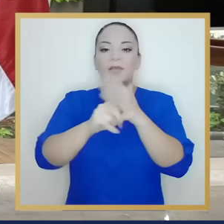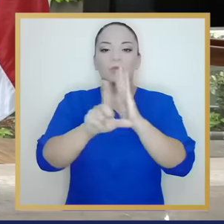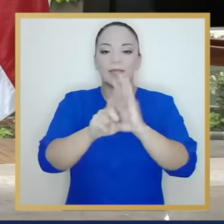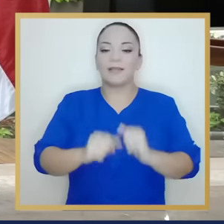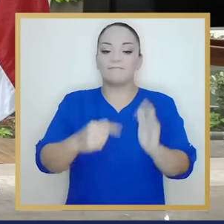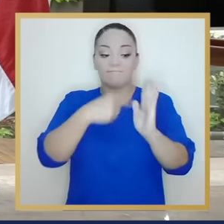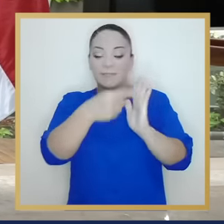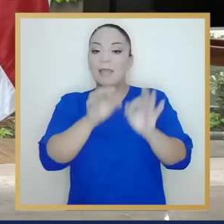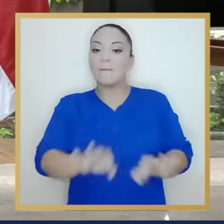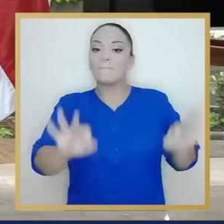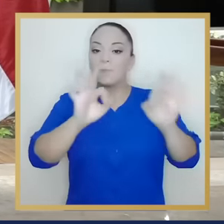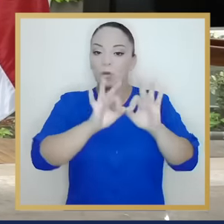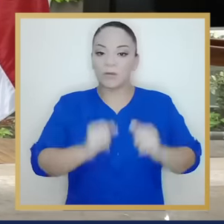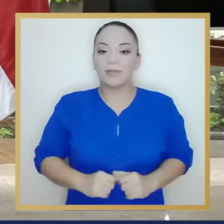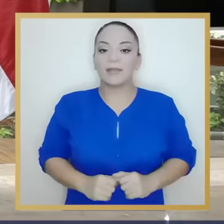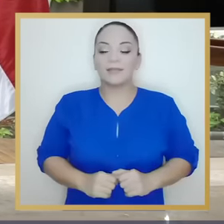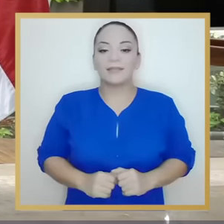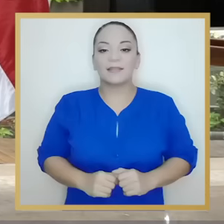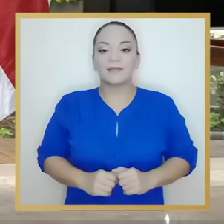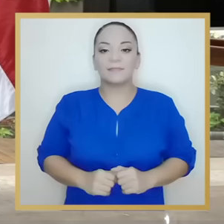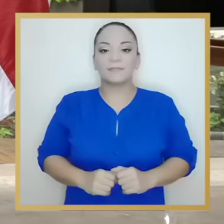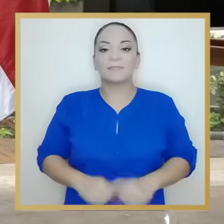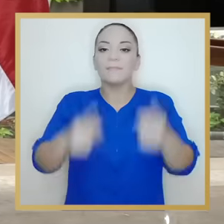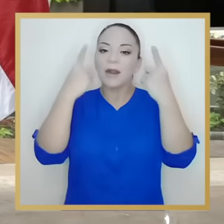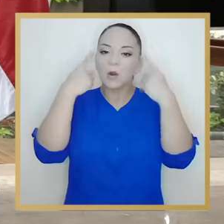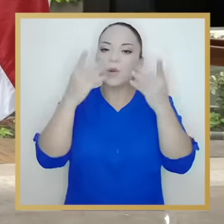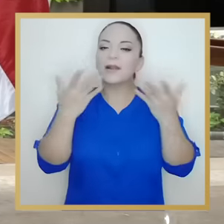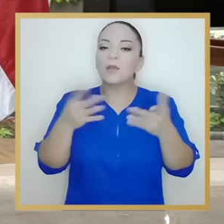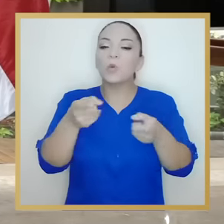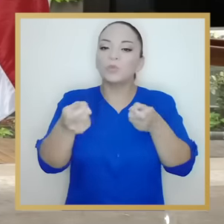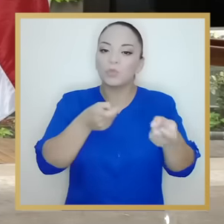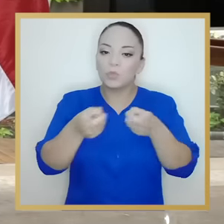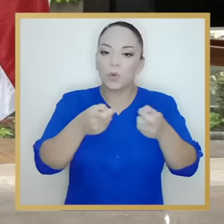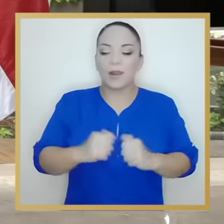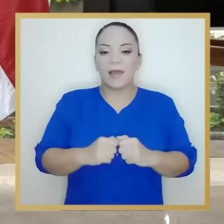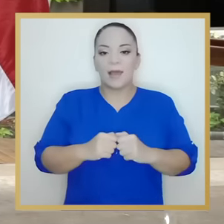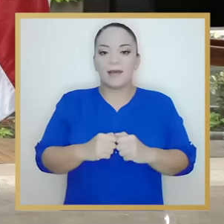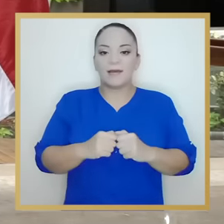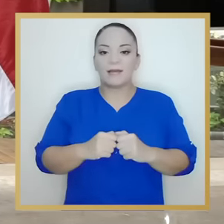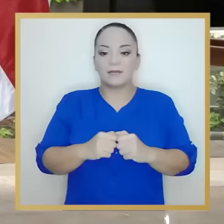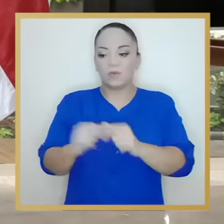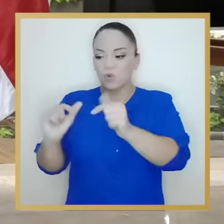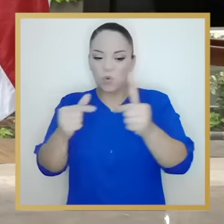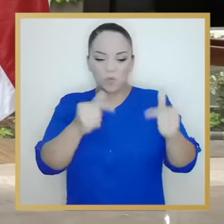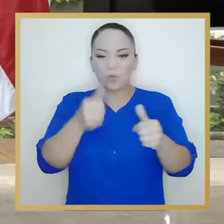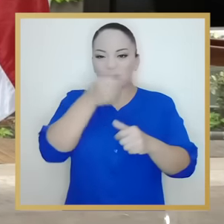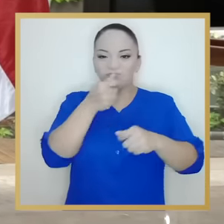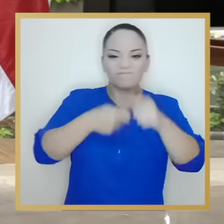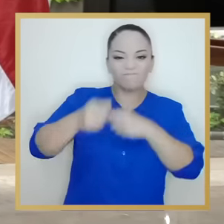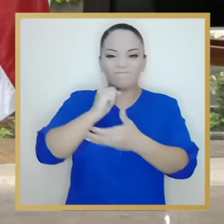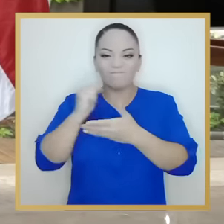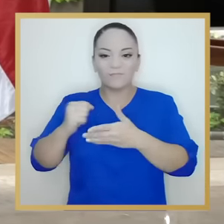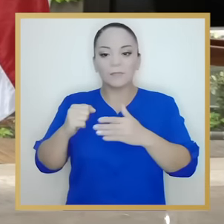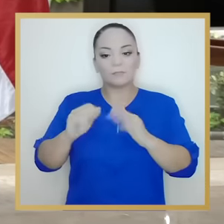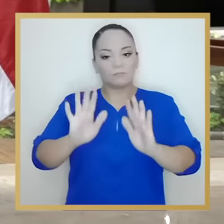cinco proyectos fundamentales para controlar la guerra